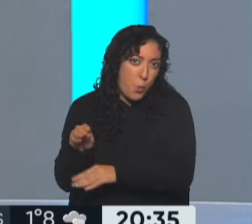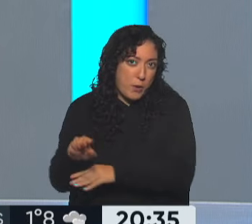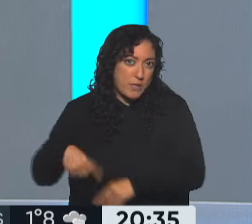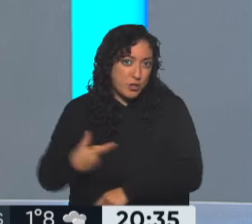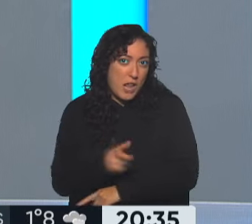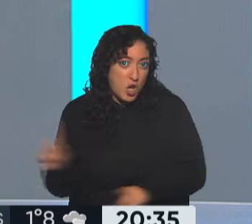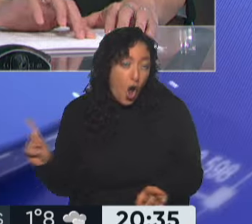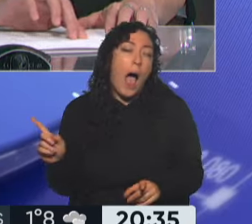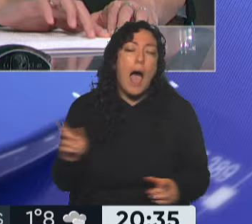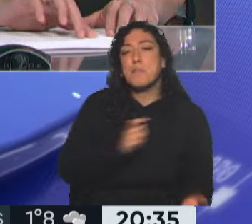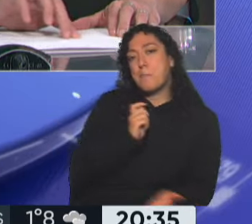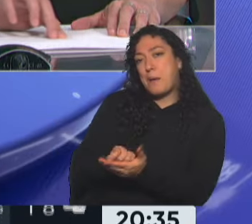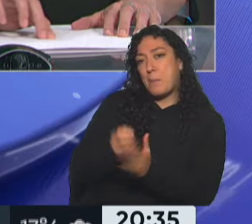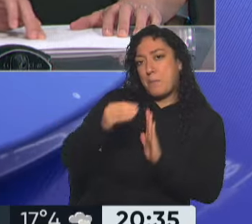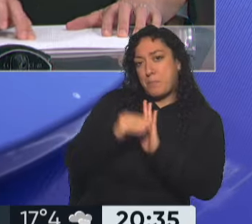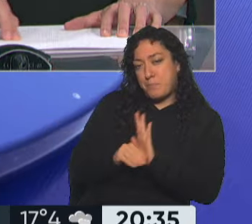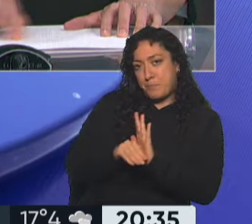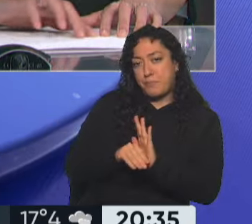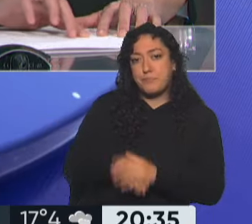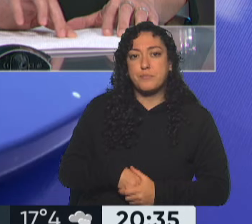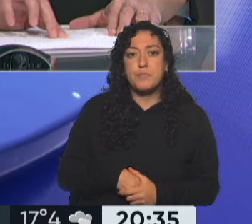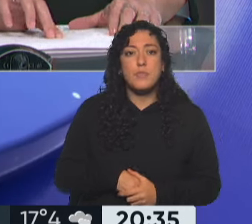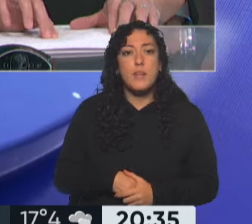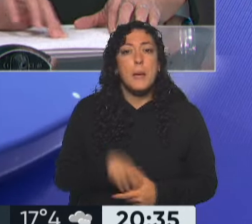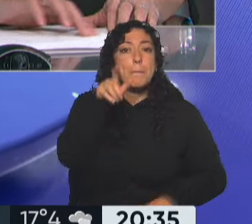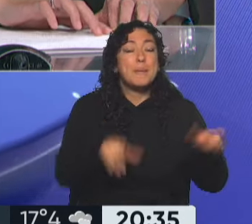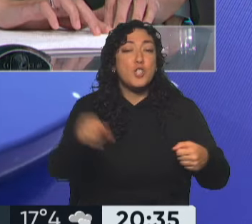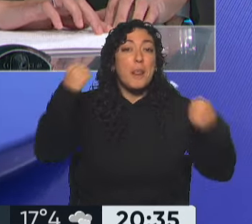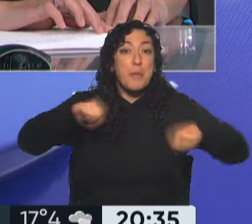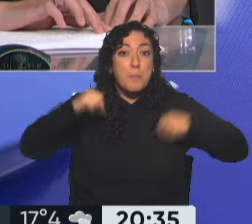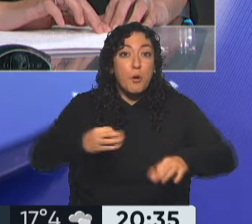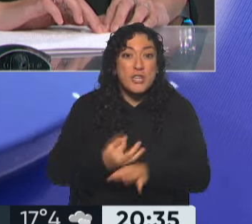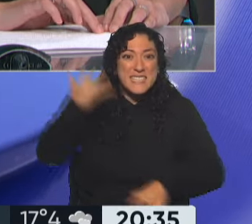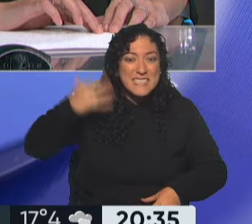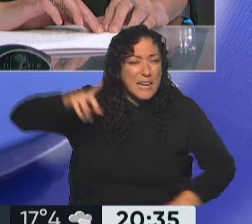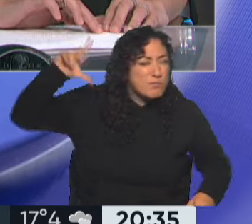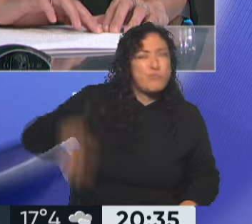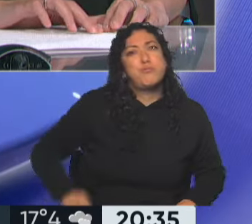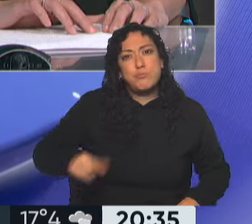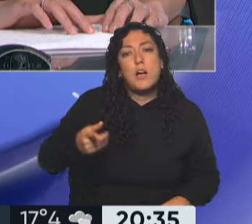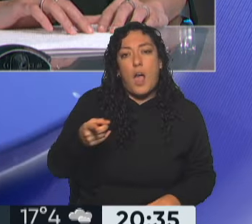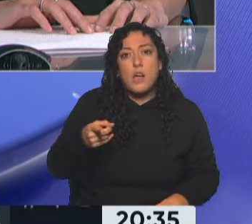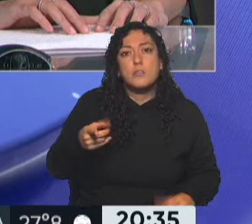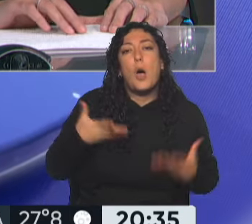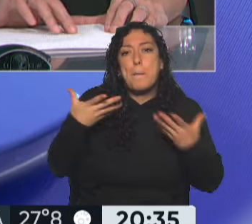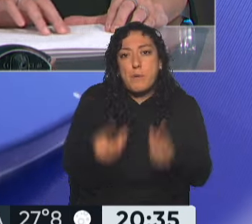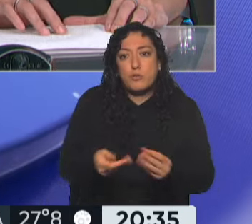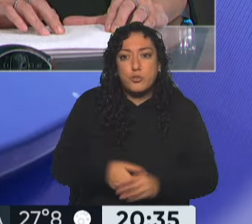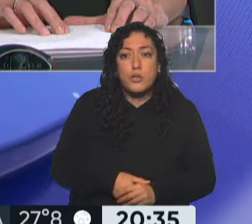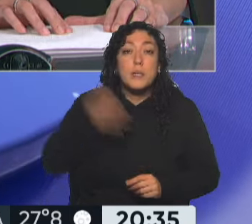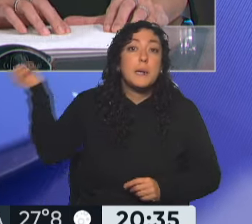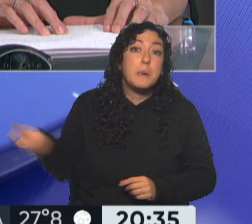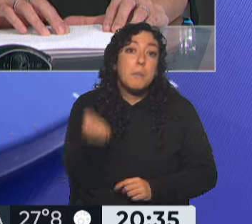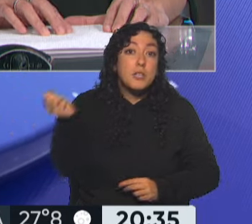Bien. El segundo es el programa de apoyo a deportistas con discapacidad de alto rendimiento. Acá es importante